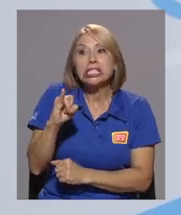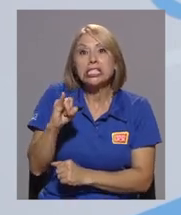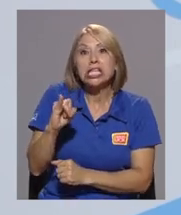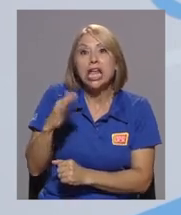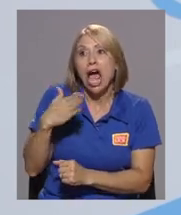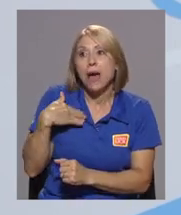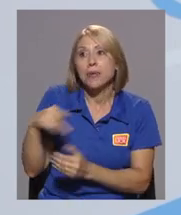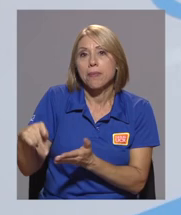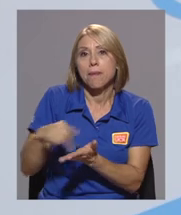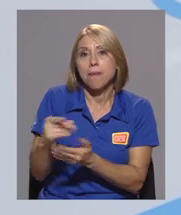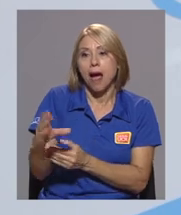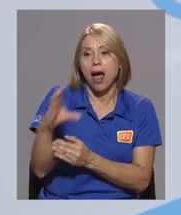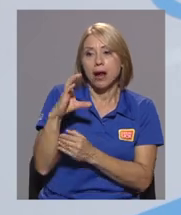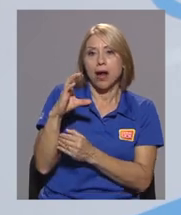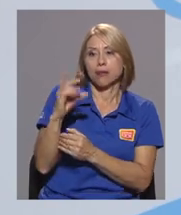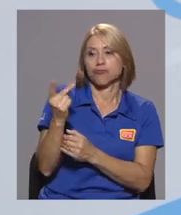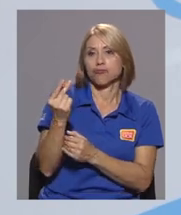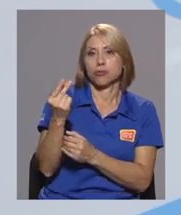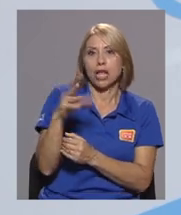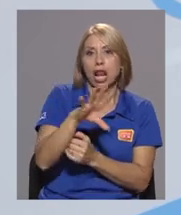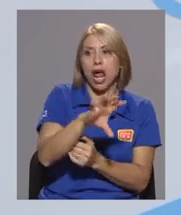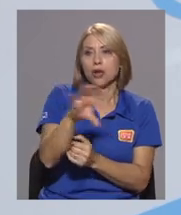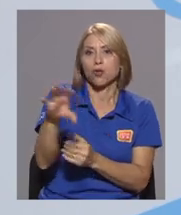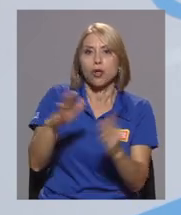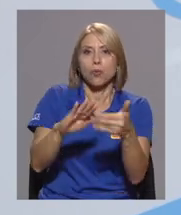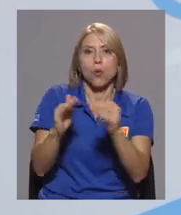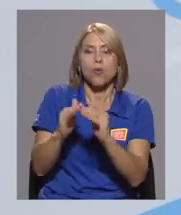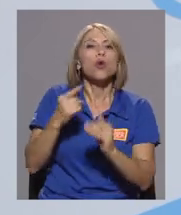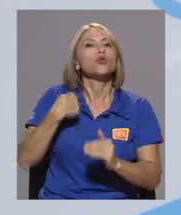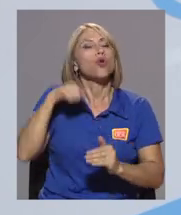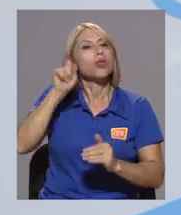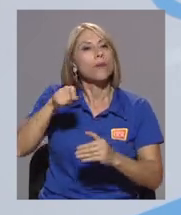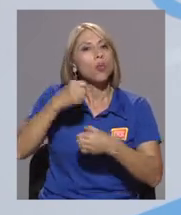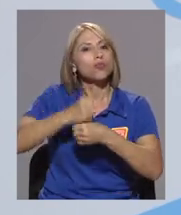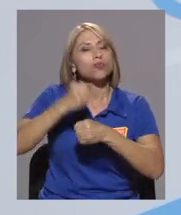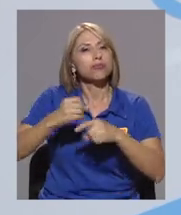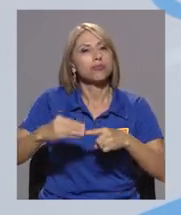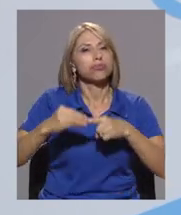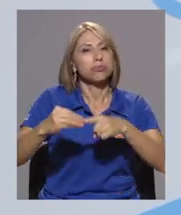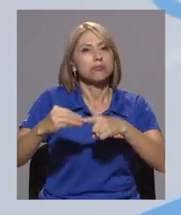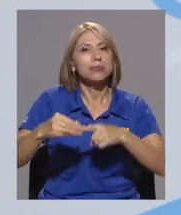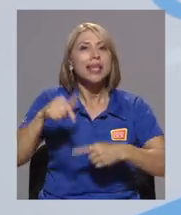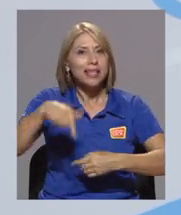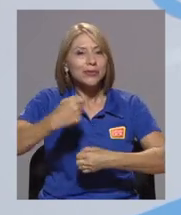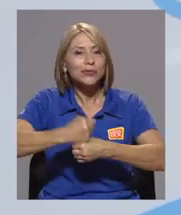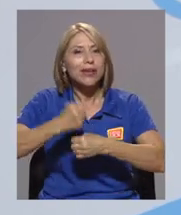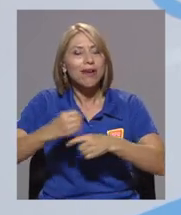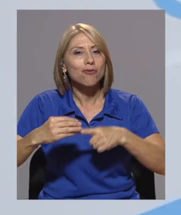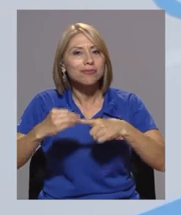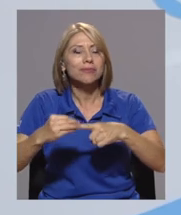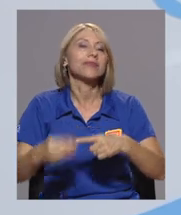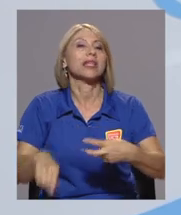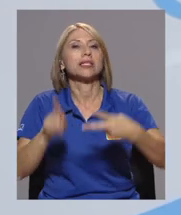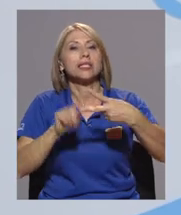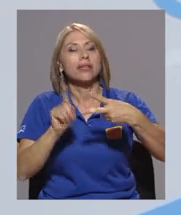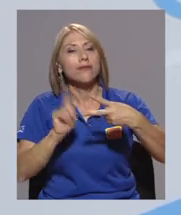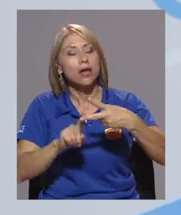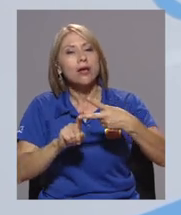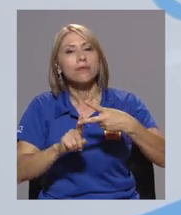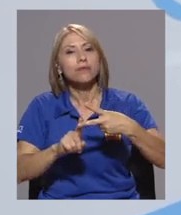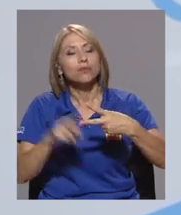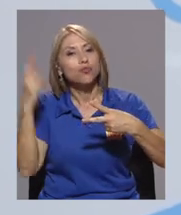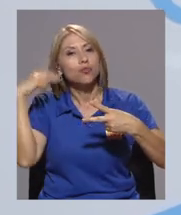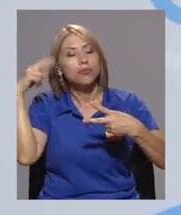Yo dije que, bueno, si a mí me pagan con salario del pueblo, pues yo tengo que hacer trabajo significativo,